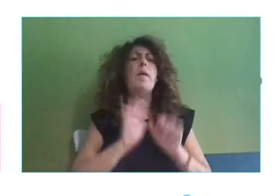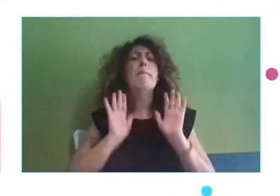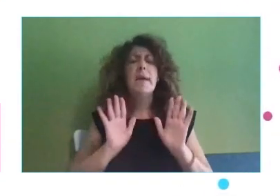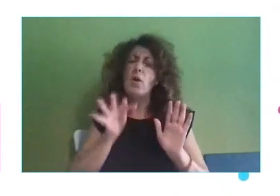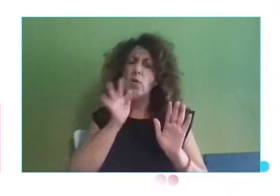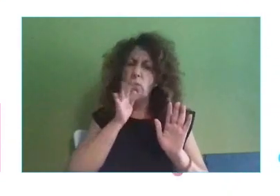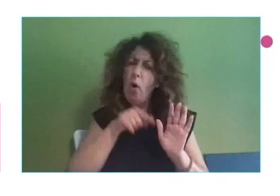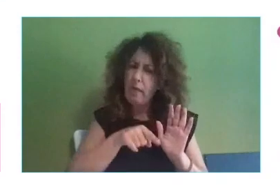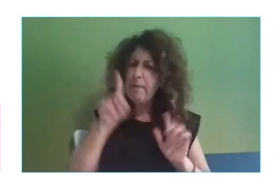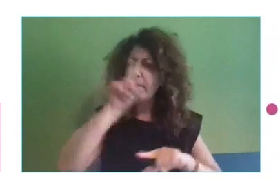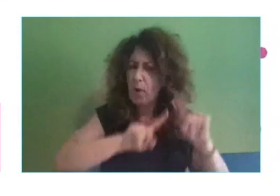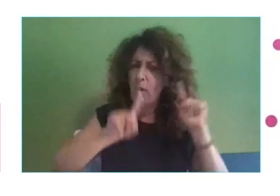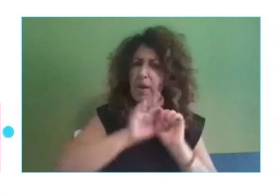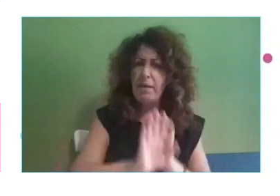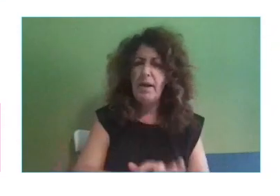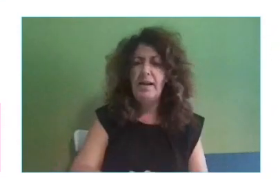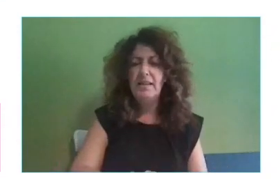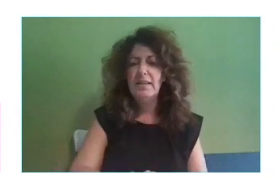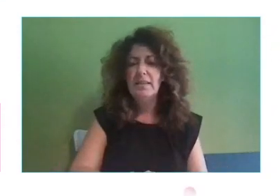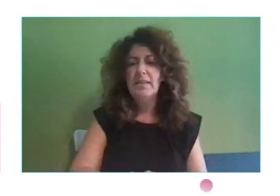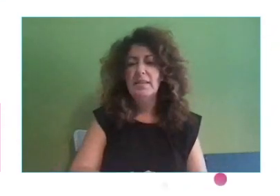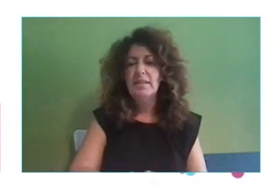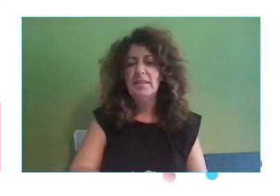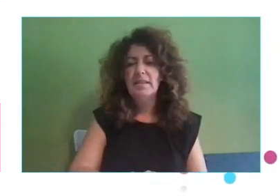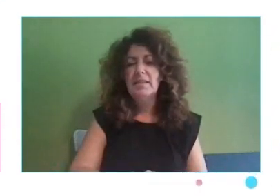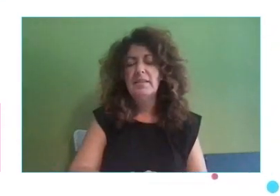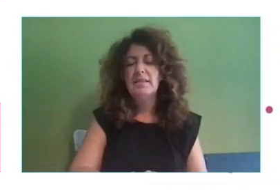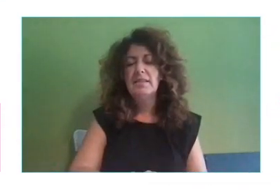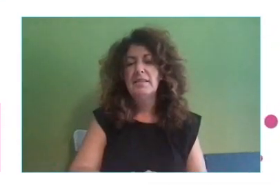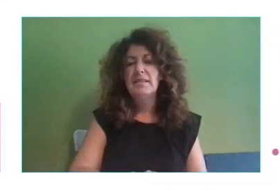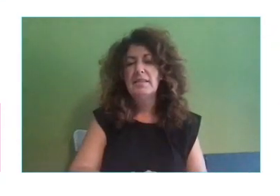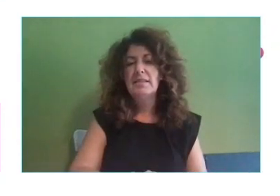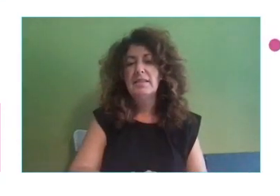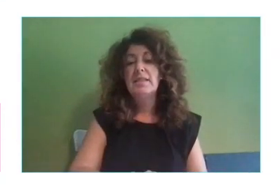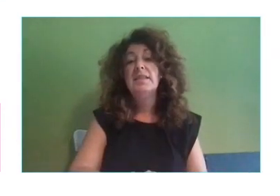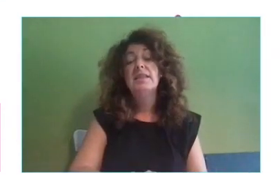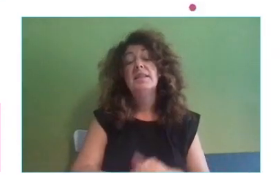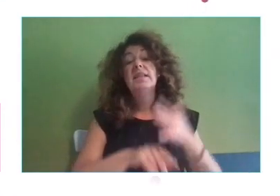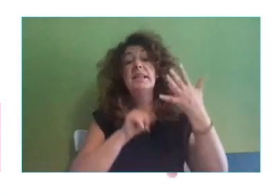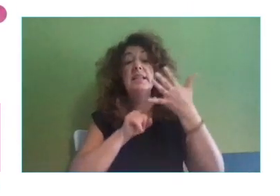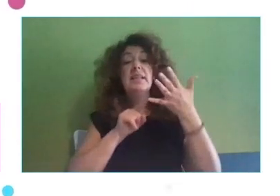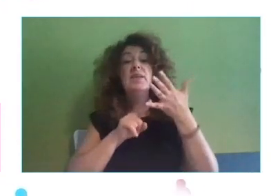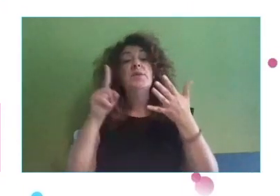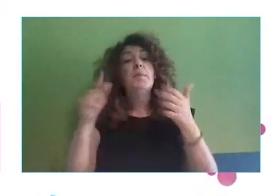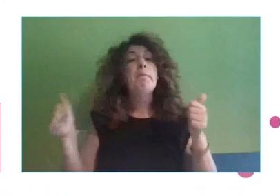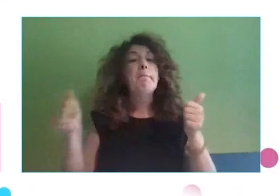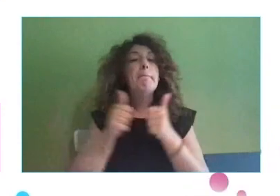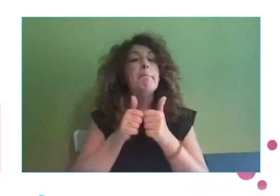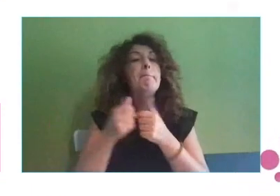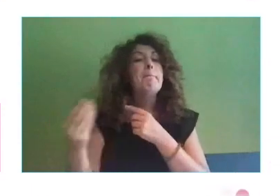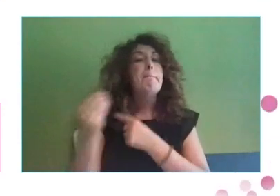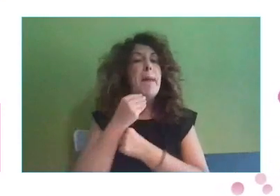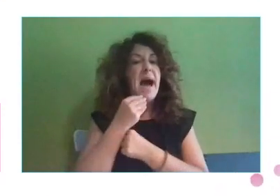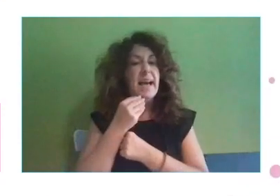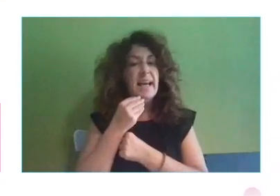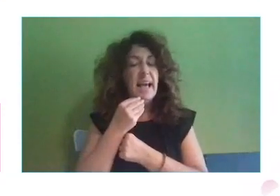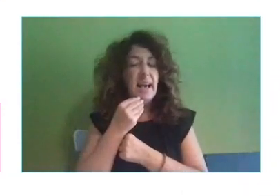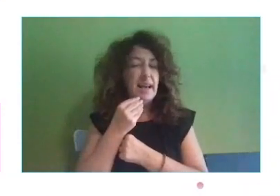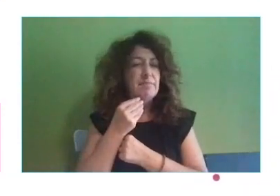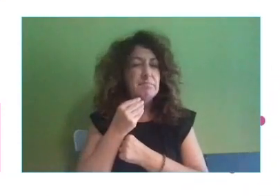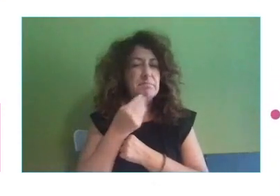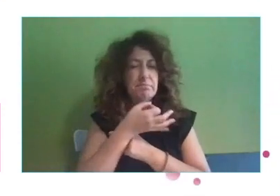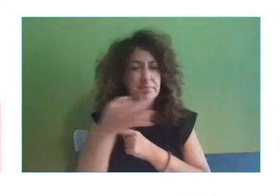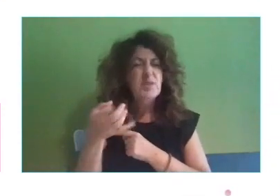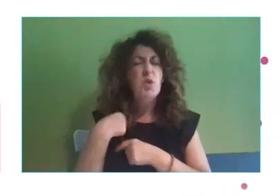Y luego hay otros dos elementos, que es el miedo a encontrar el partner adecuado, porque eso es algo que dices, voy a necesitar ayuda,